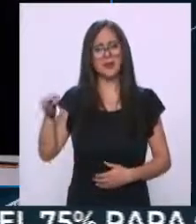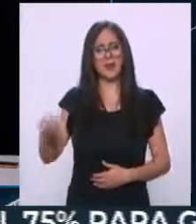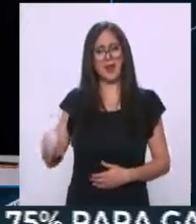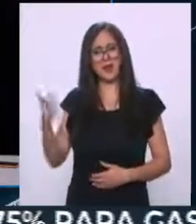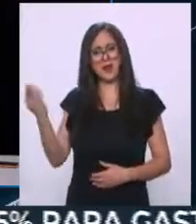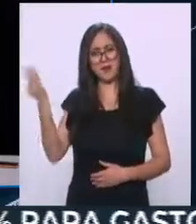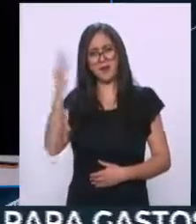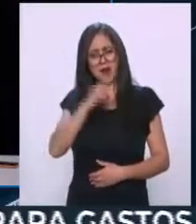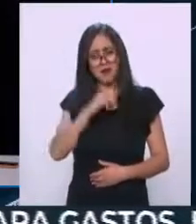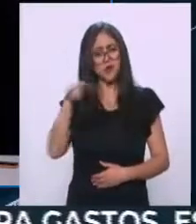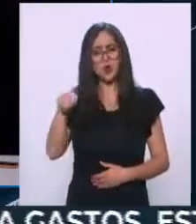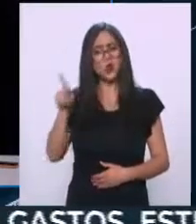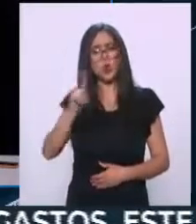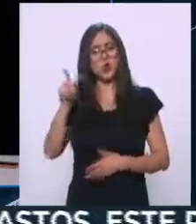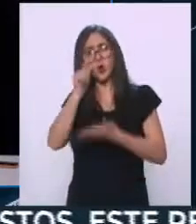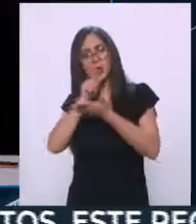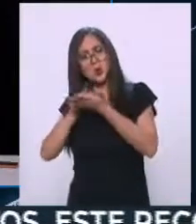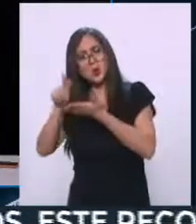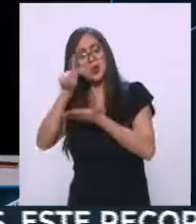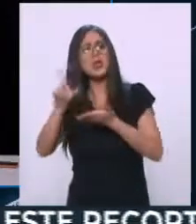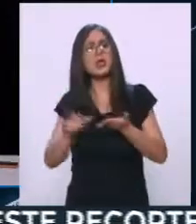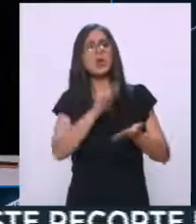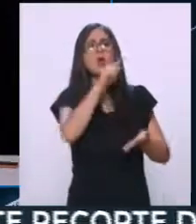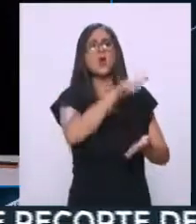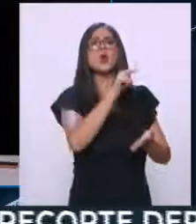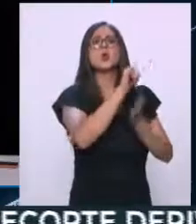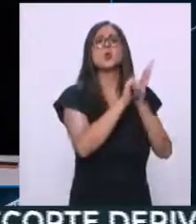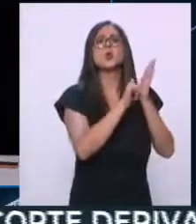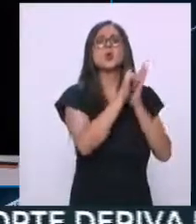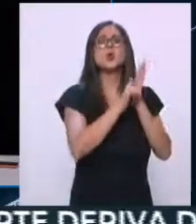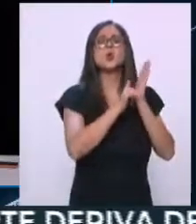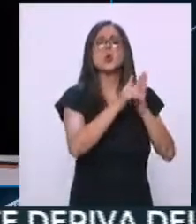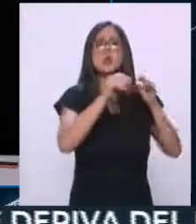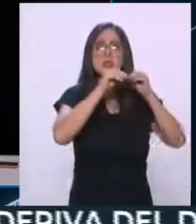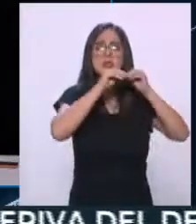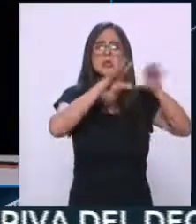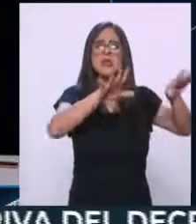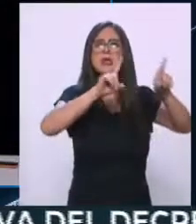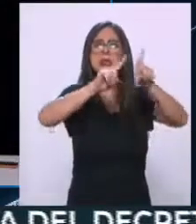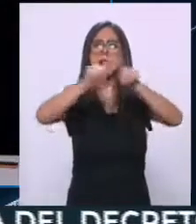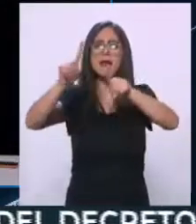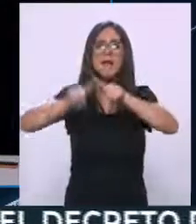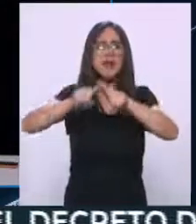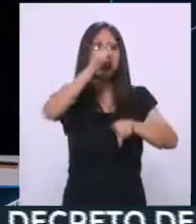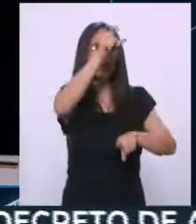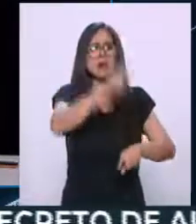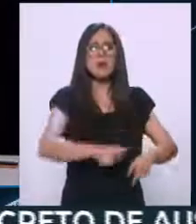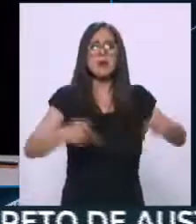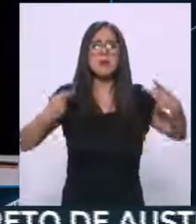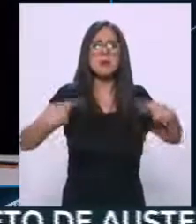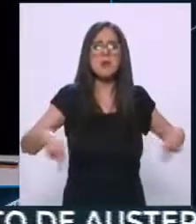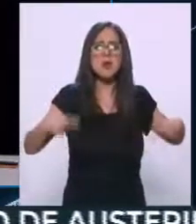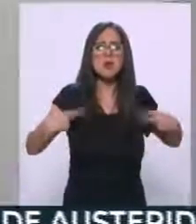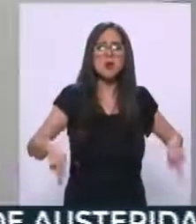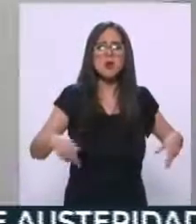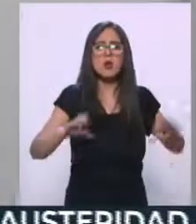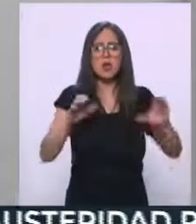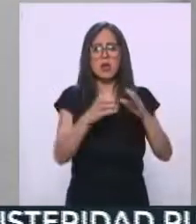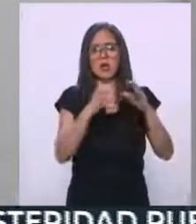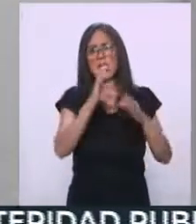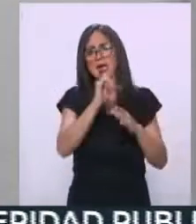Twitter un día antes. YouTube se inundó de videos de Steve Wozniak, de varios personajes influyentes en las criptomonedas,